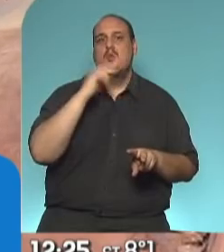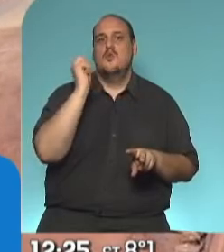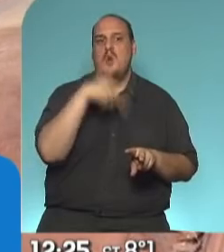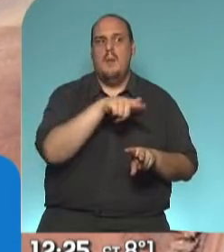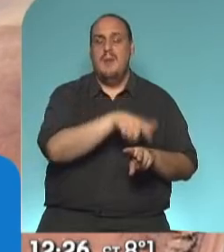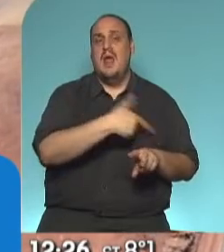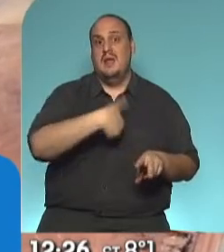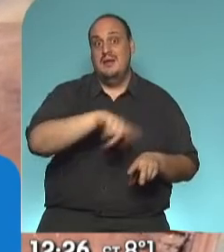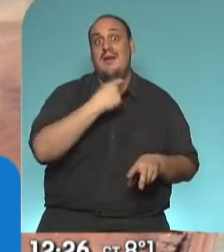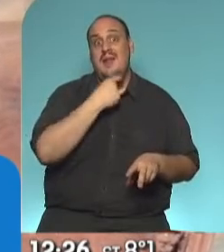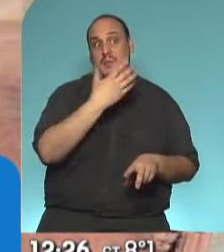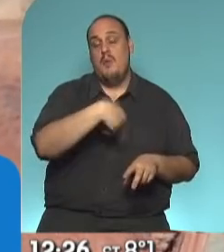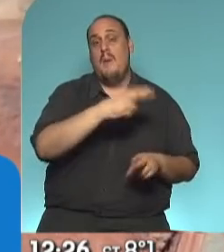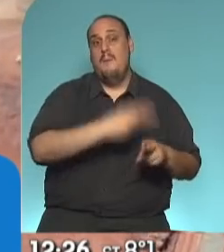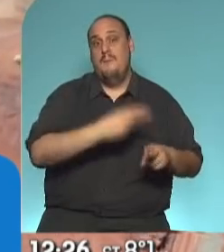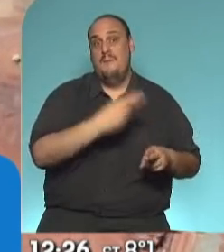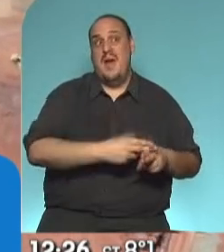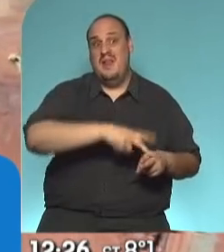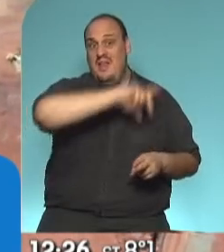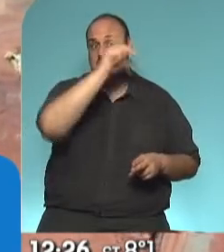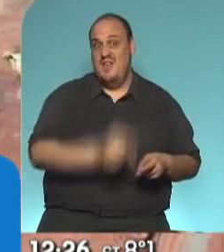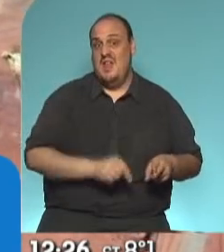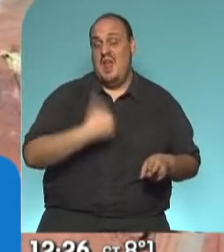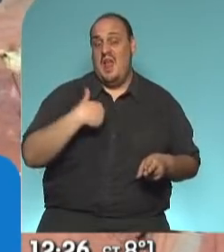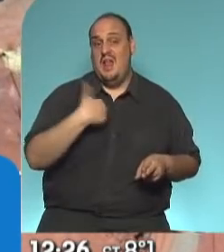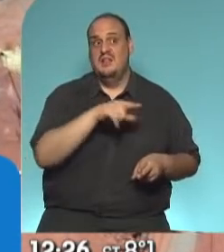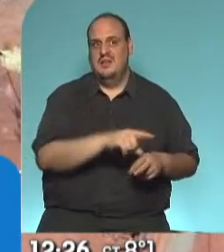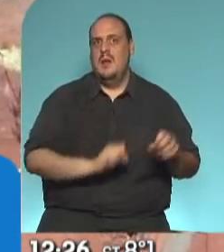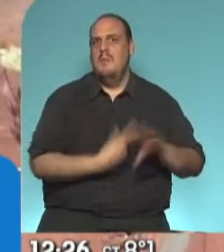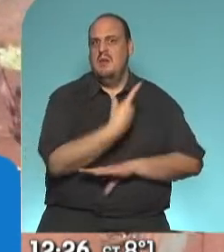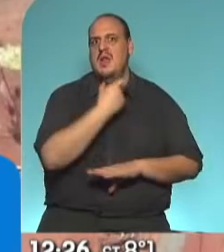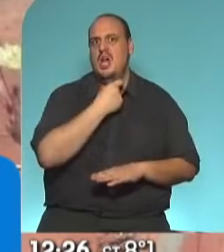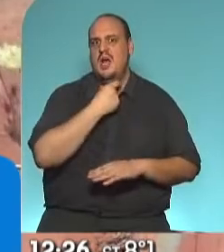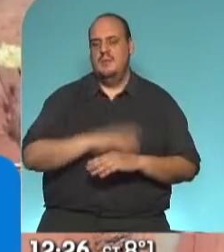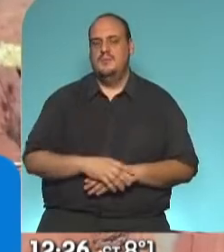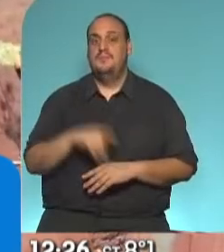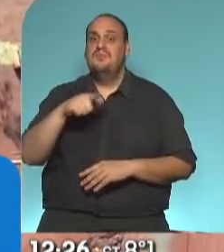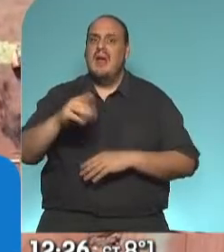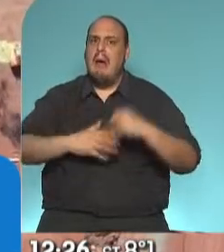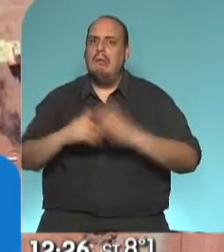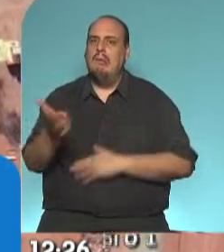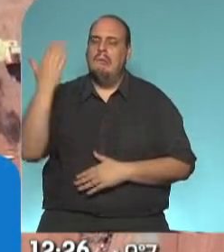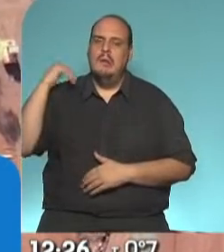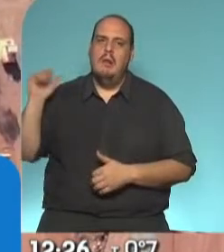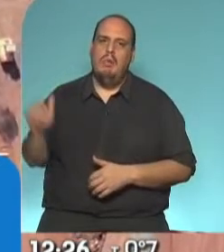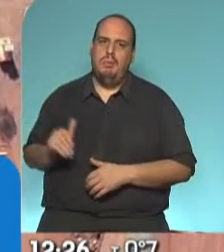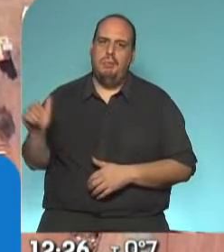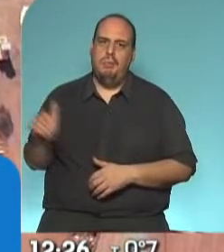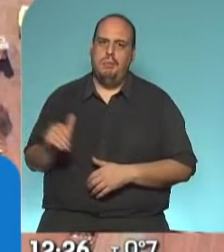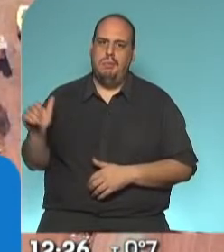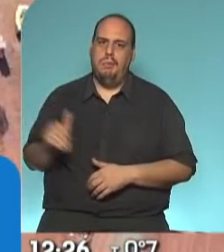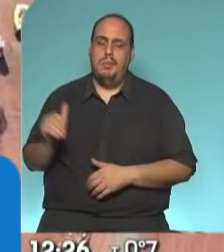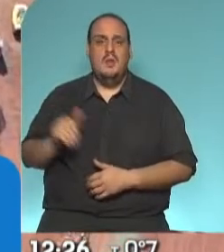parque federal de la República Argentina. La verdad que también era una obra que venía con mucha lentitud, es la única